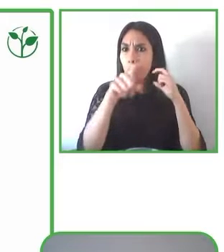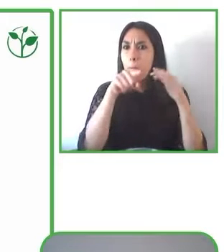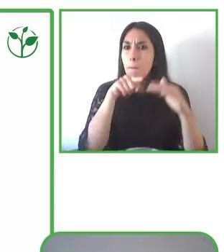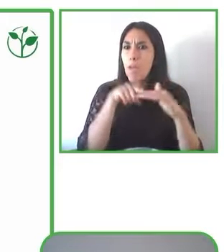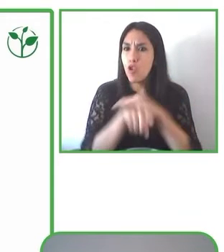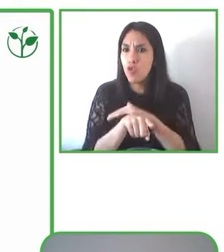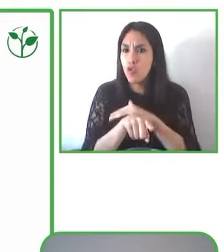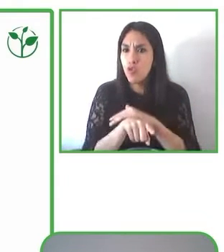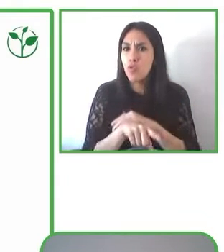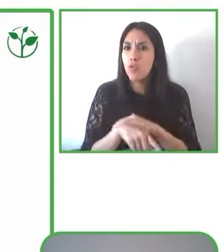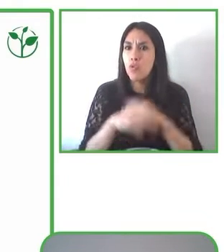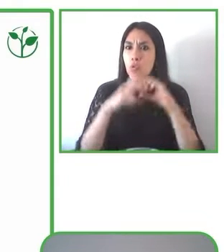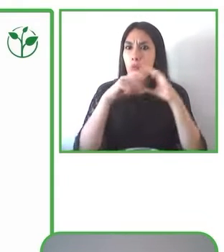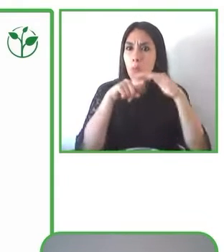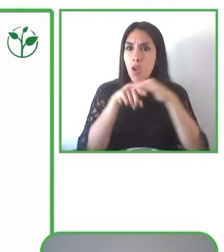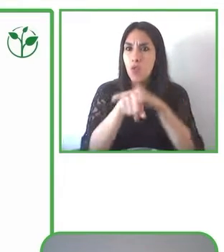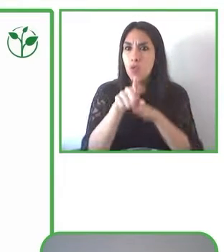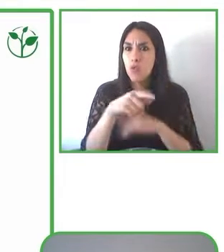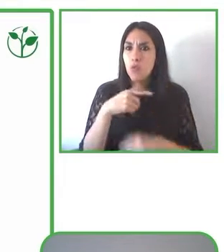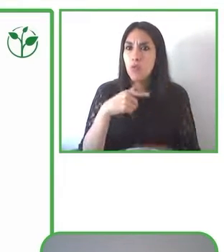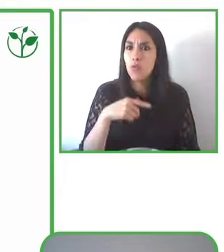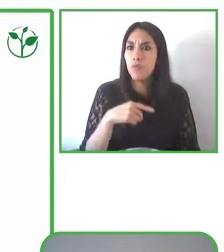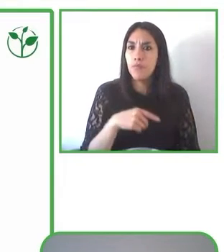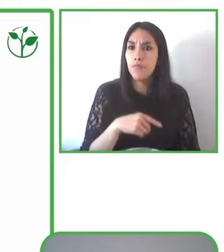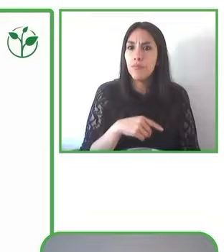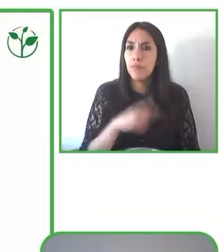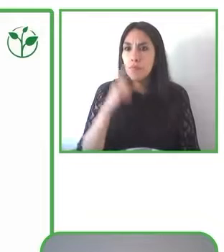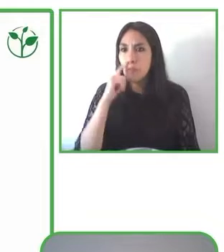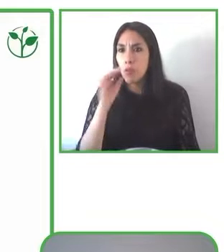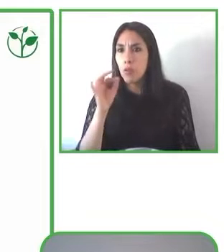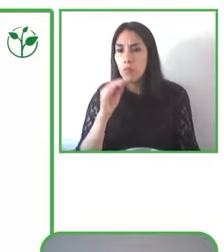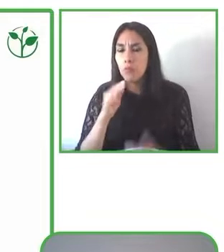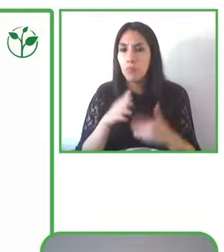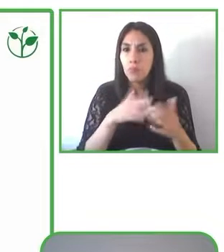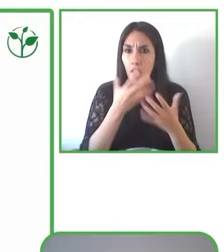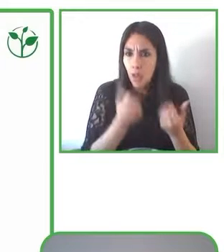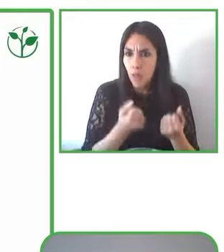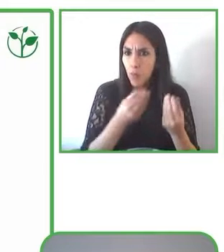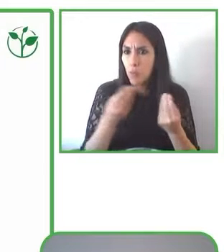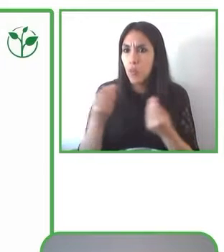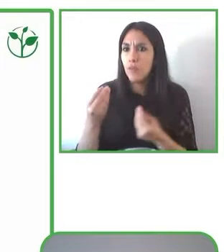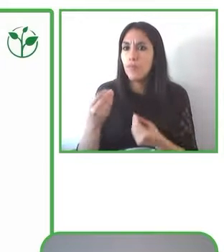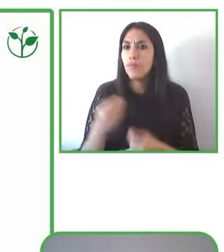acceso de silla a rueda, al menos accesibilidad física,